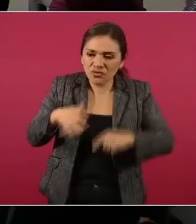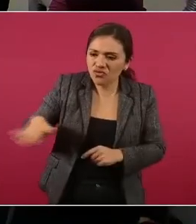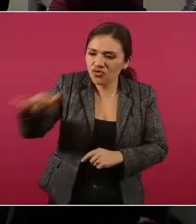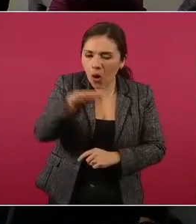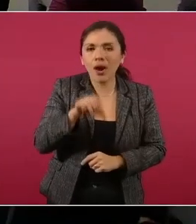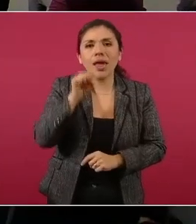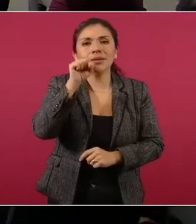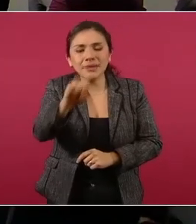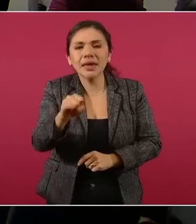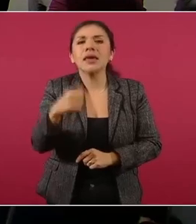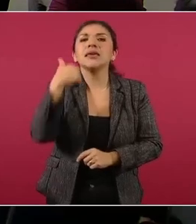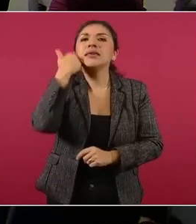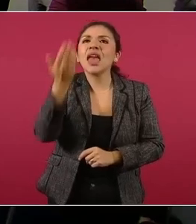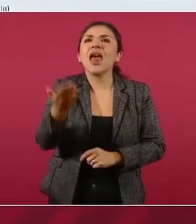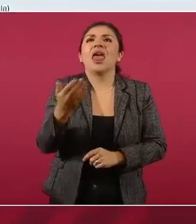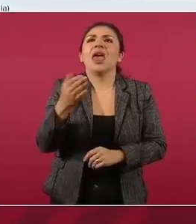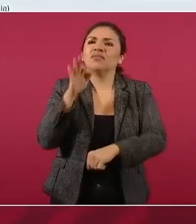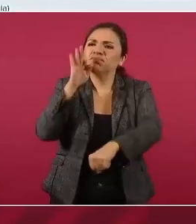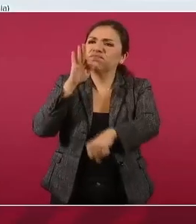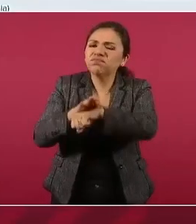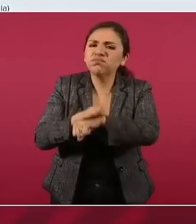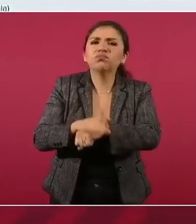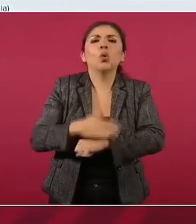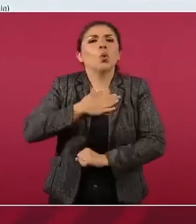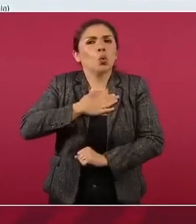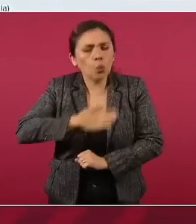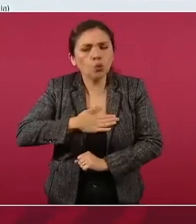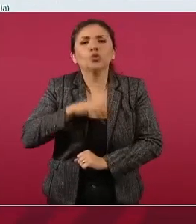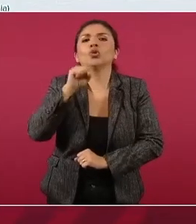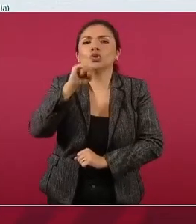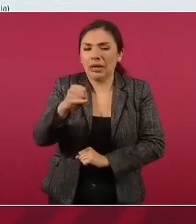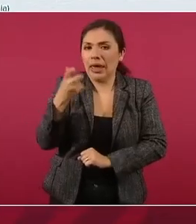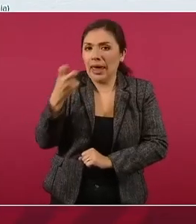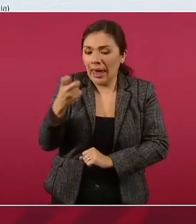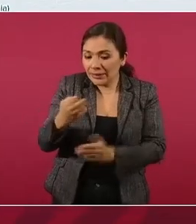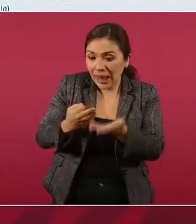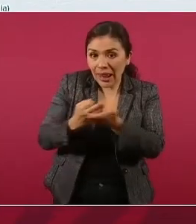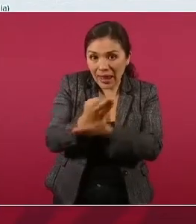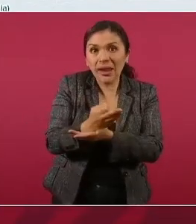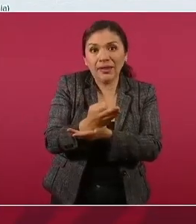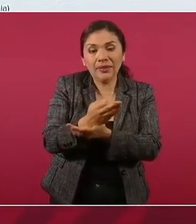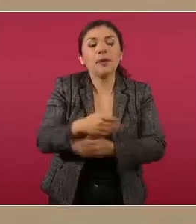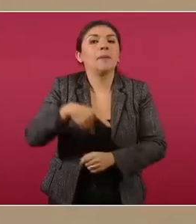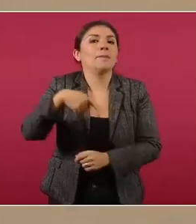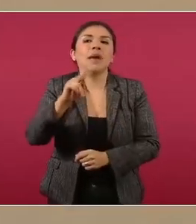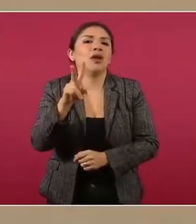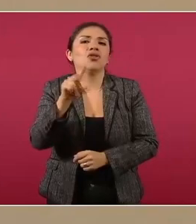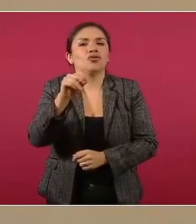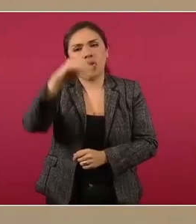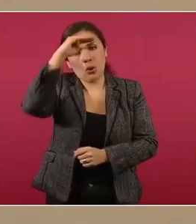coincidimos en luchar por causas justas, esa es la lealtad, no porque